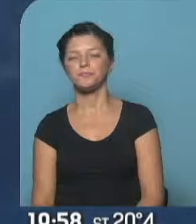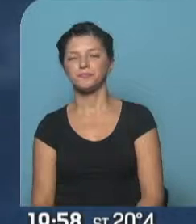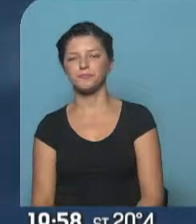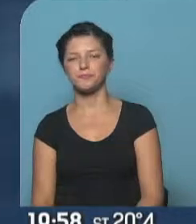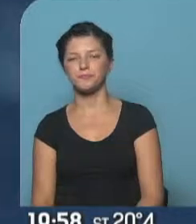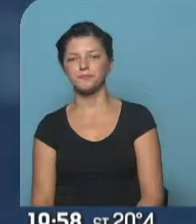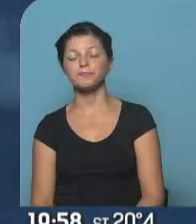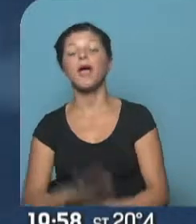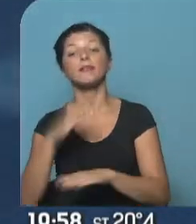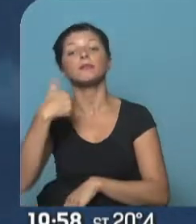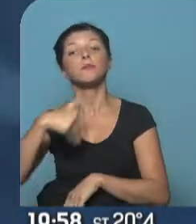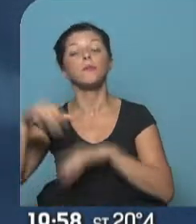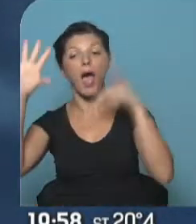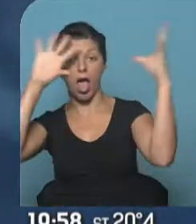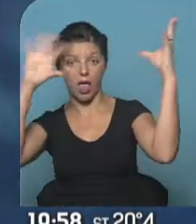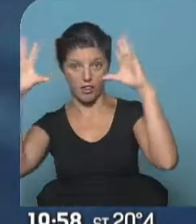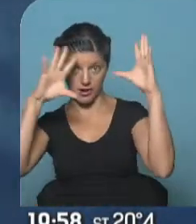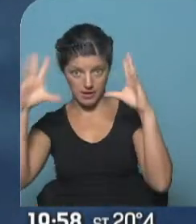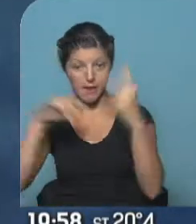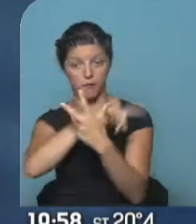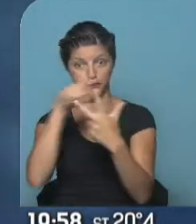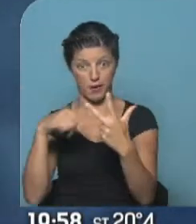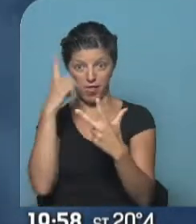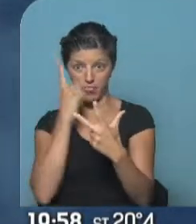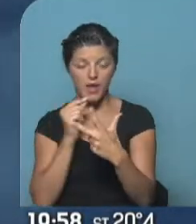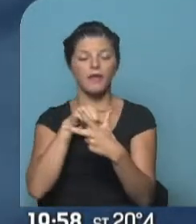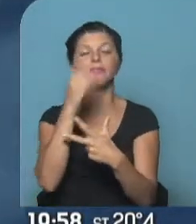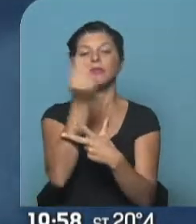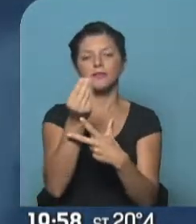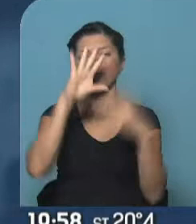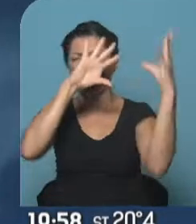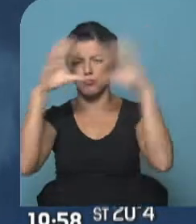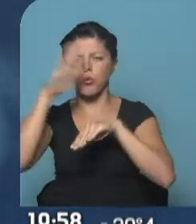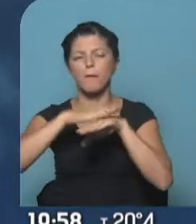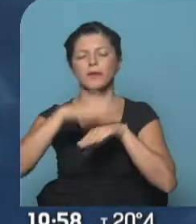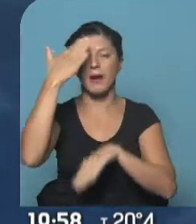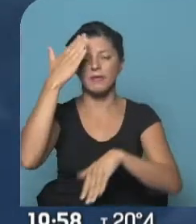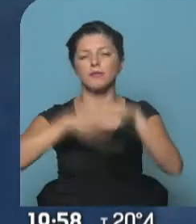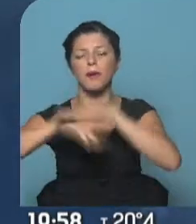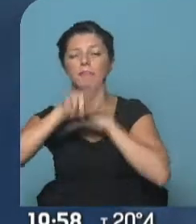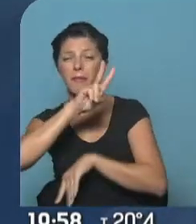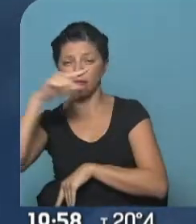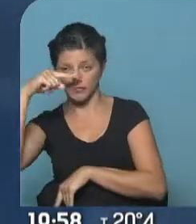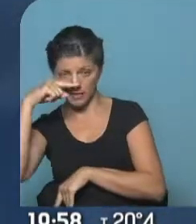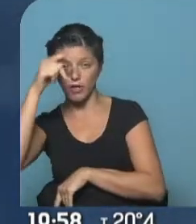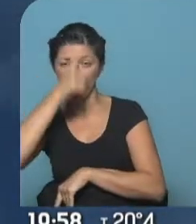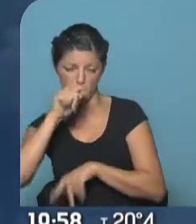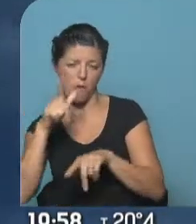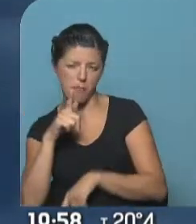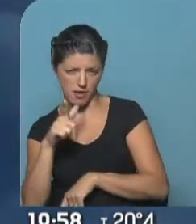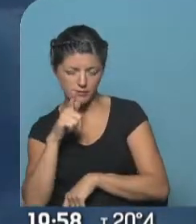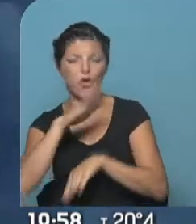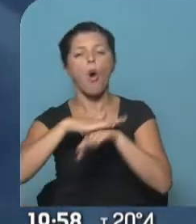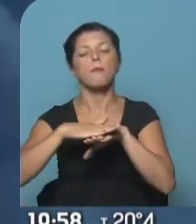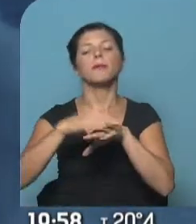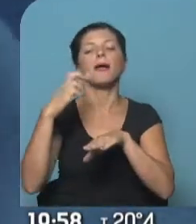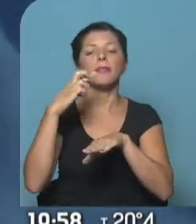Este es el pronóstico extendido para la Ciudad Autónoma de Buenos Aires. Sábado nublado, 15 de mínima, 27 de máxima. Domingo, similares condiciones, 17 de